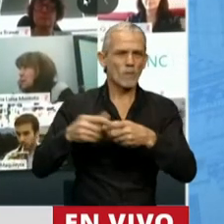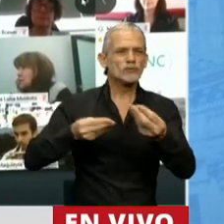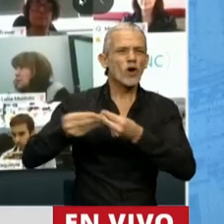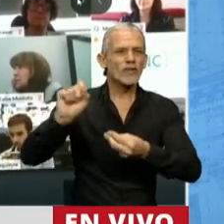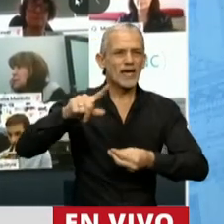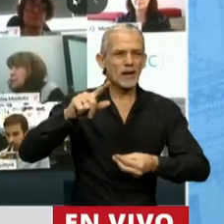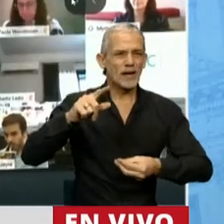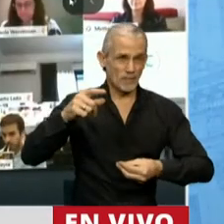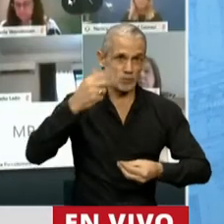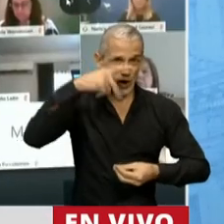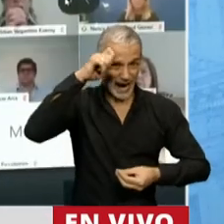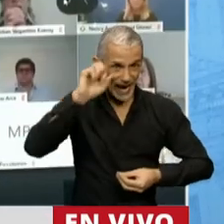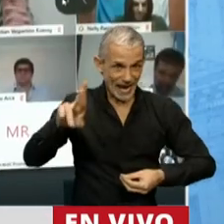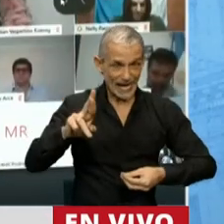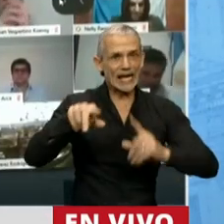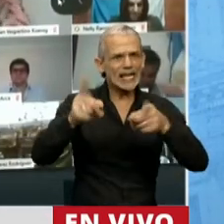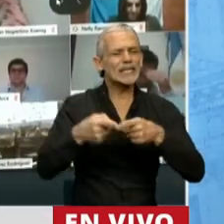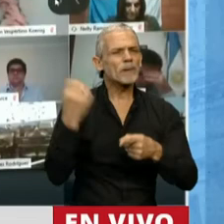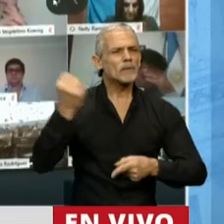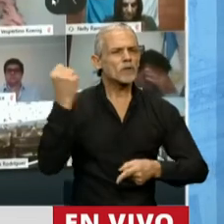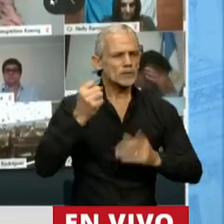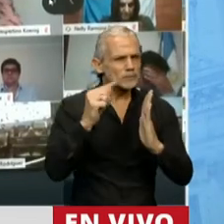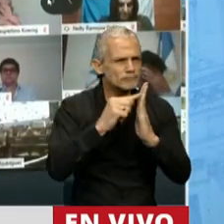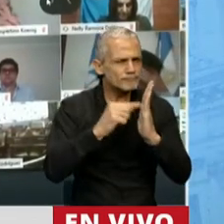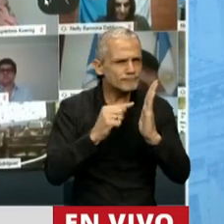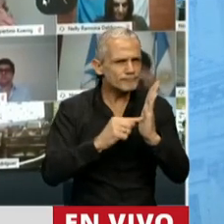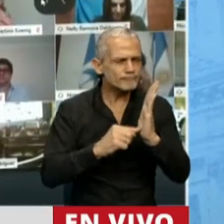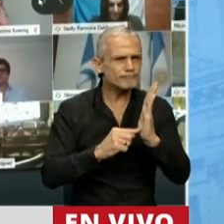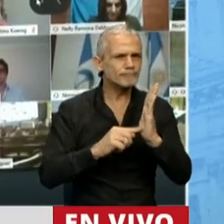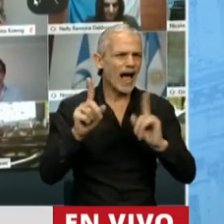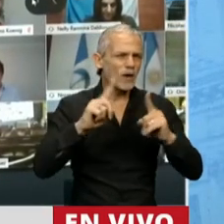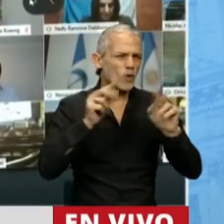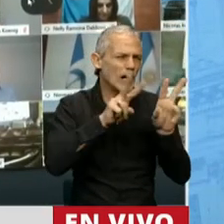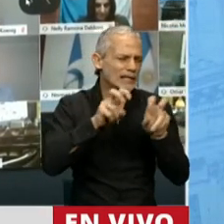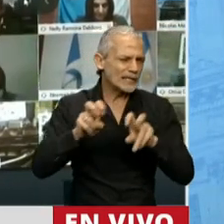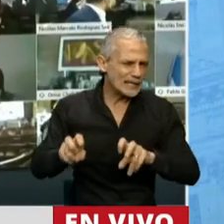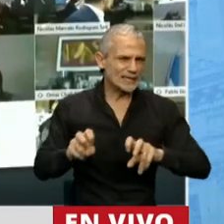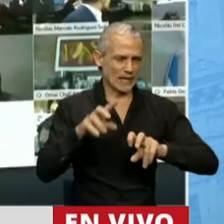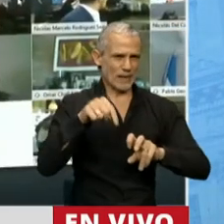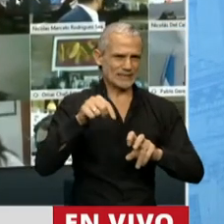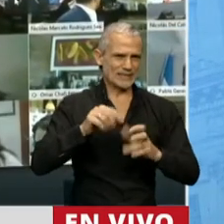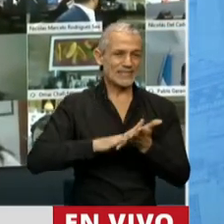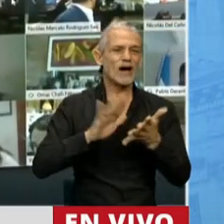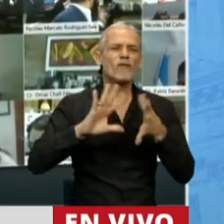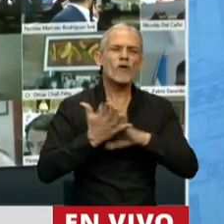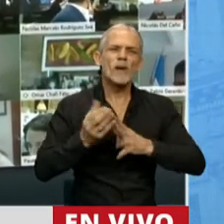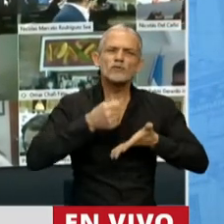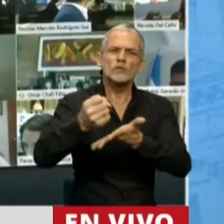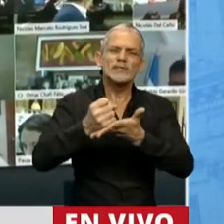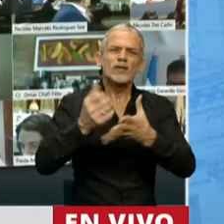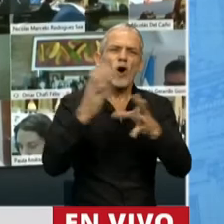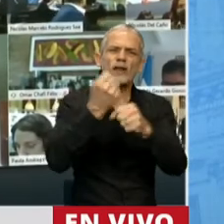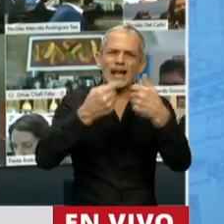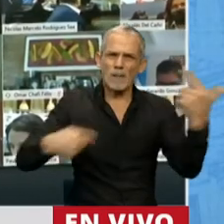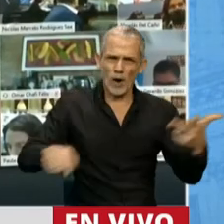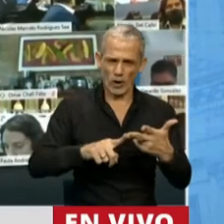pero no obstante, también quisiera detallar algunos temas en este sistema de transporte. Mire, antes